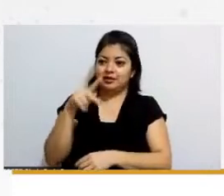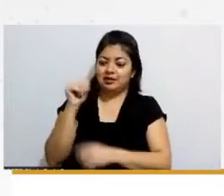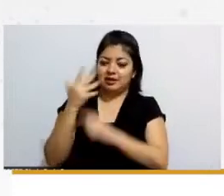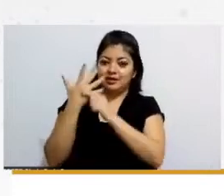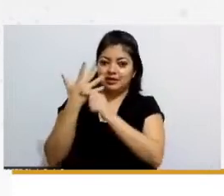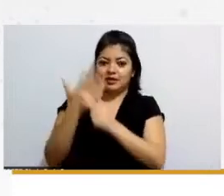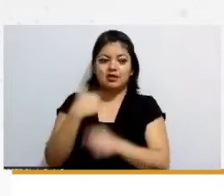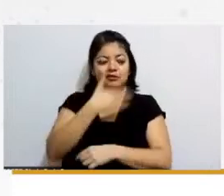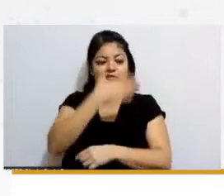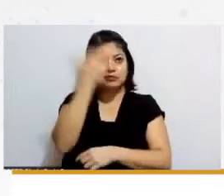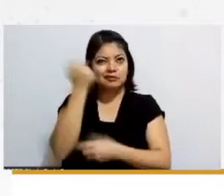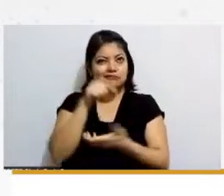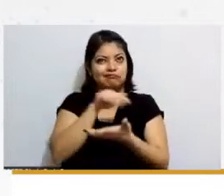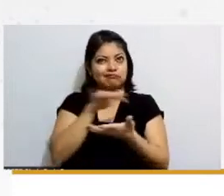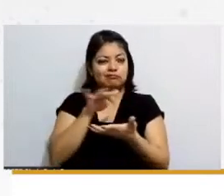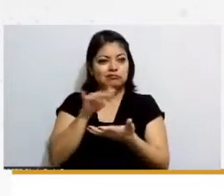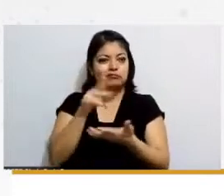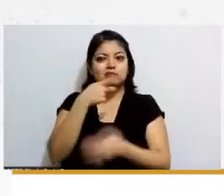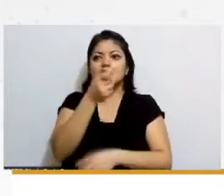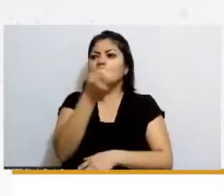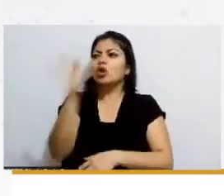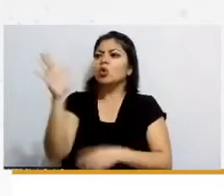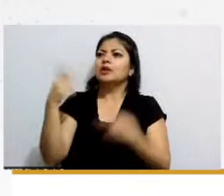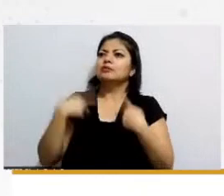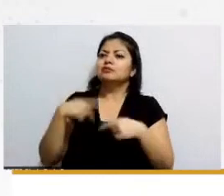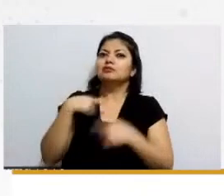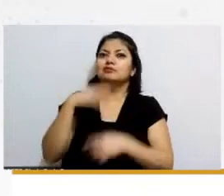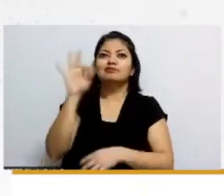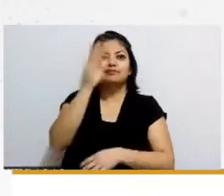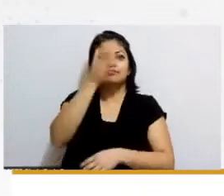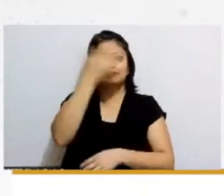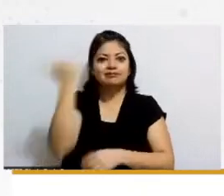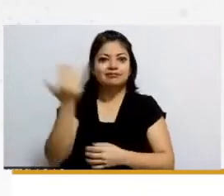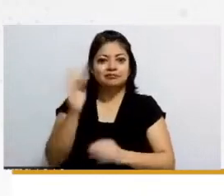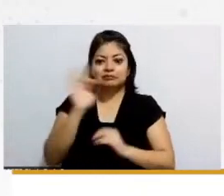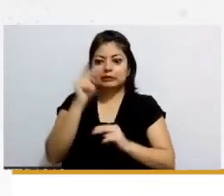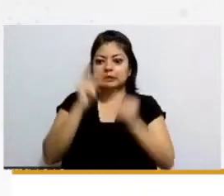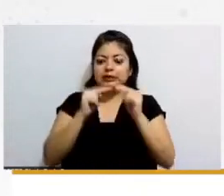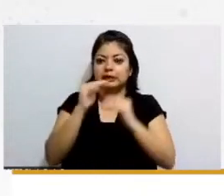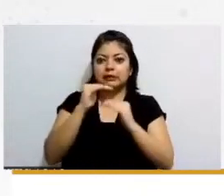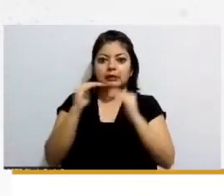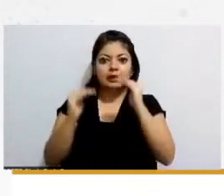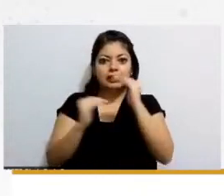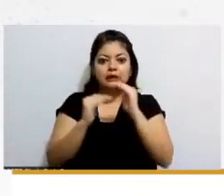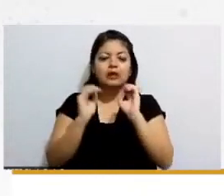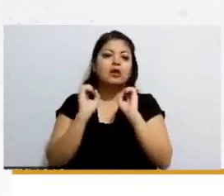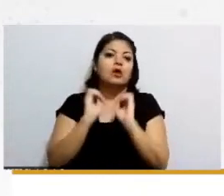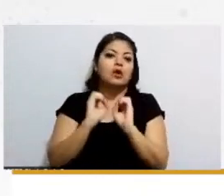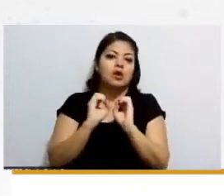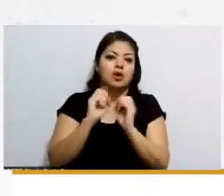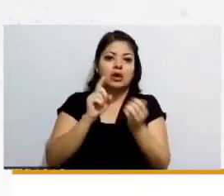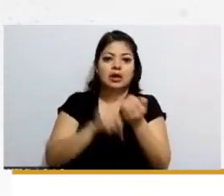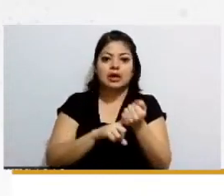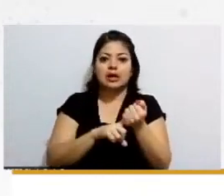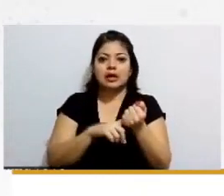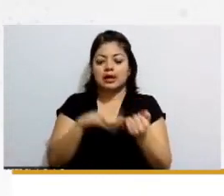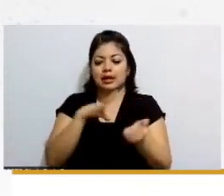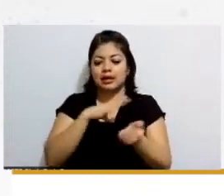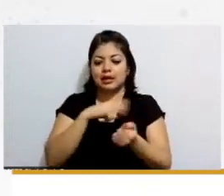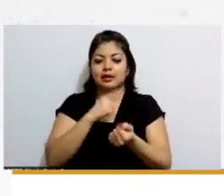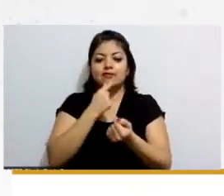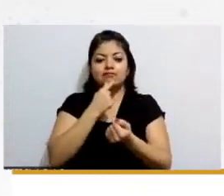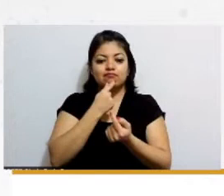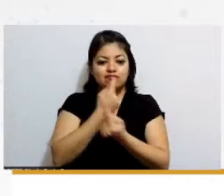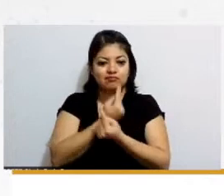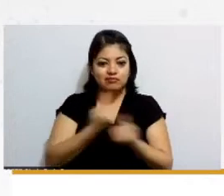letras pero otras personas no podría haber otro con un nivel más bajo incluso que hasta los niños me acuerdo